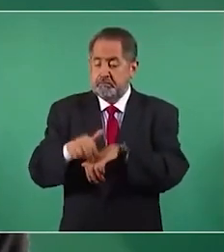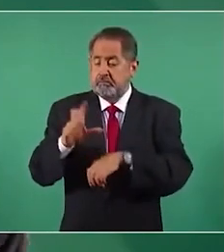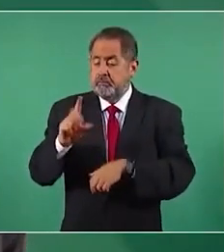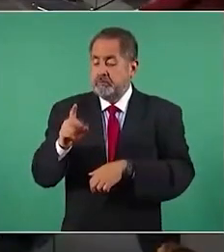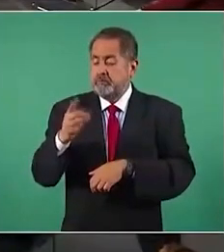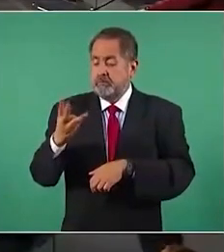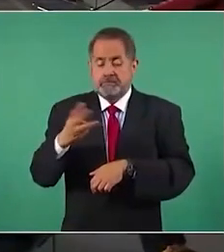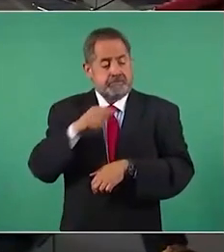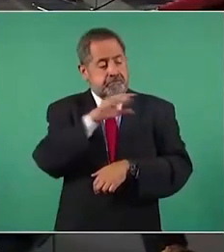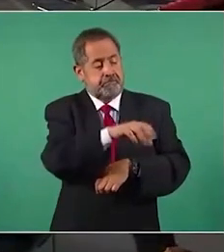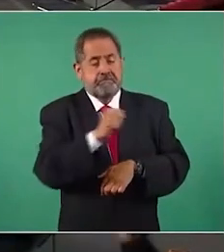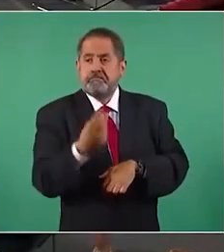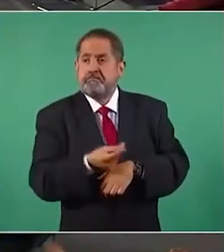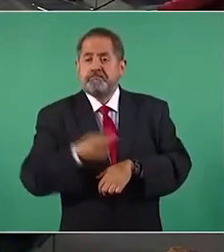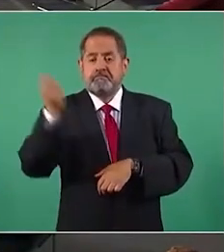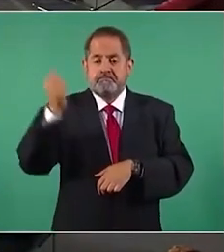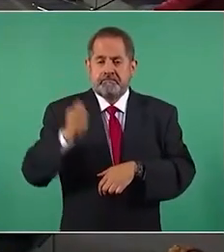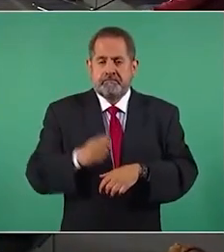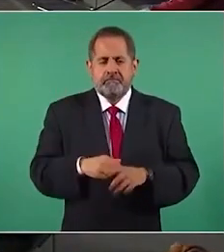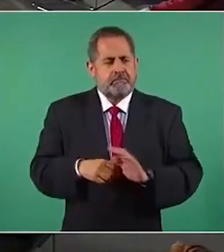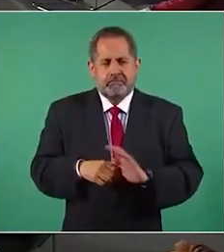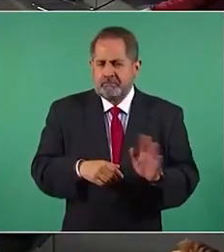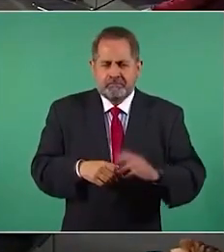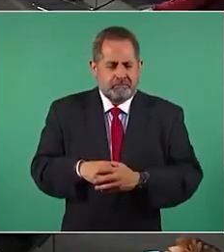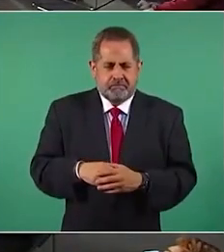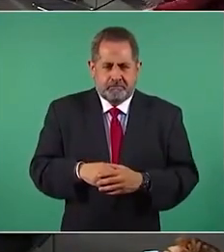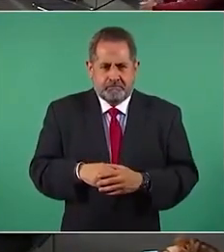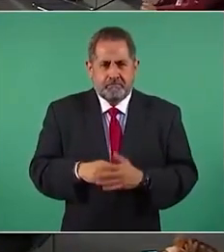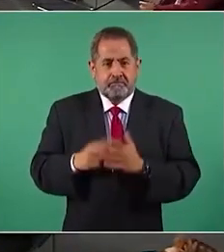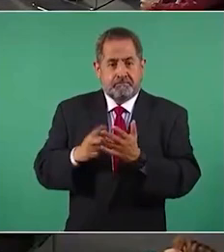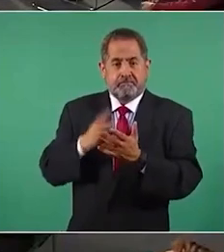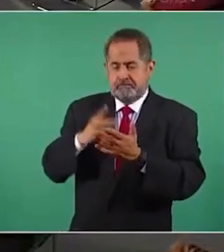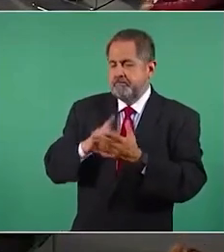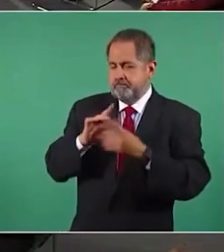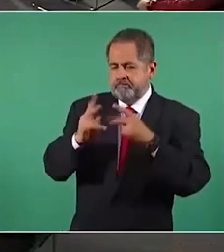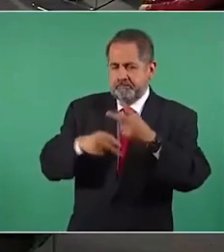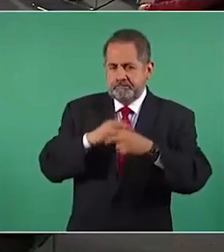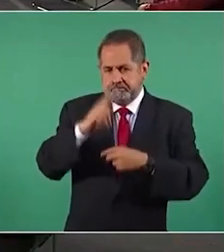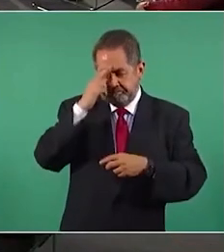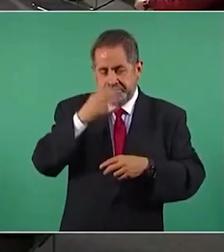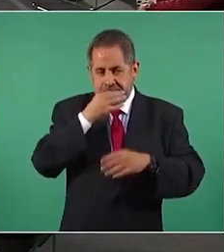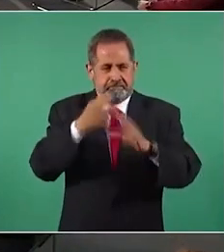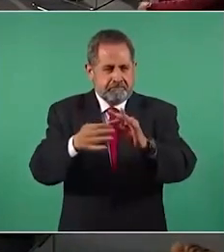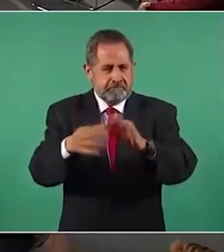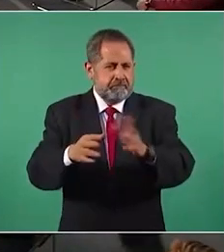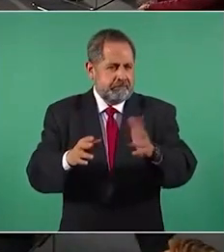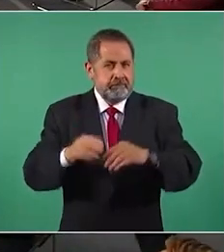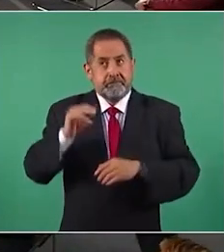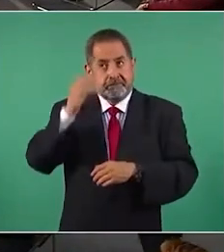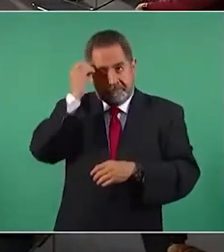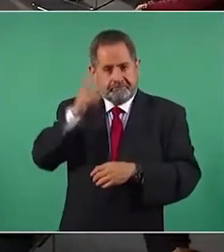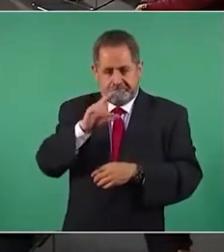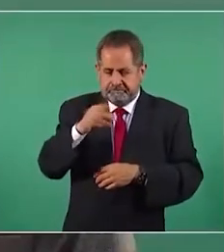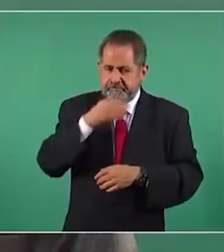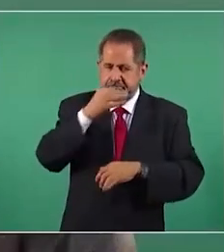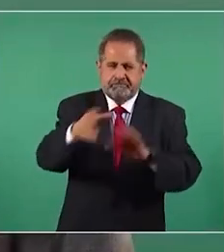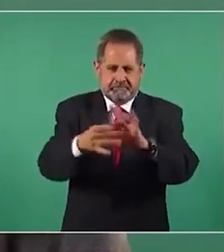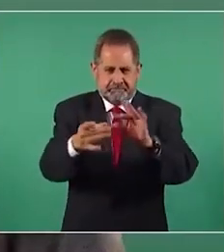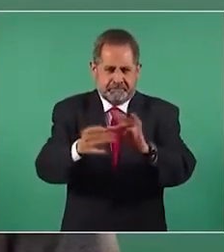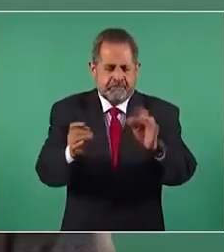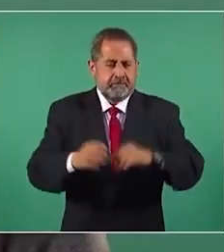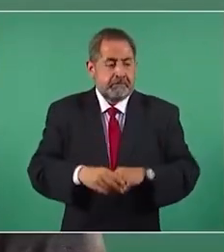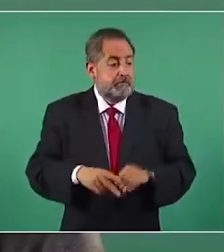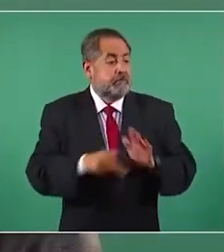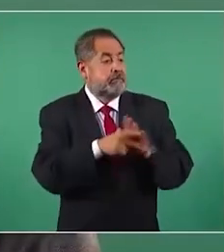antes porque lo tengo que estar recordando porque ni modo que lo digan los